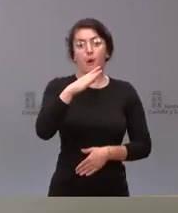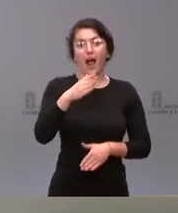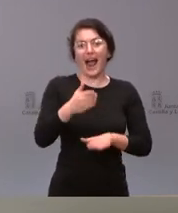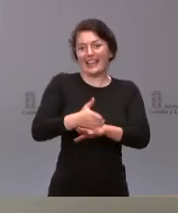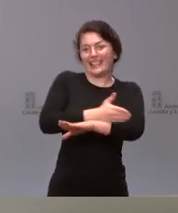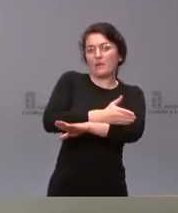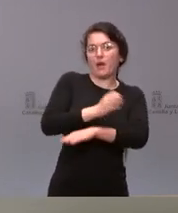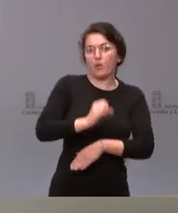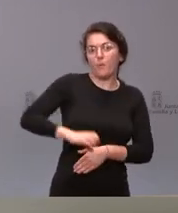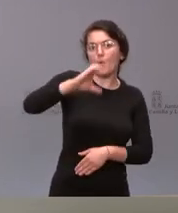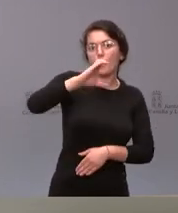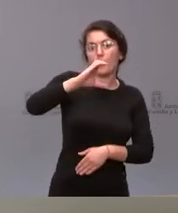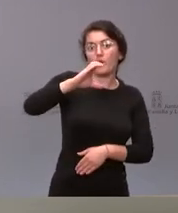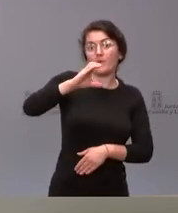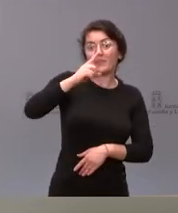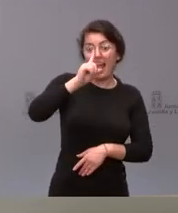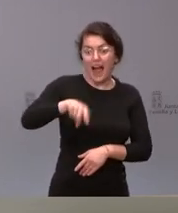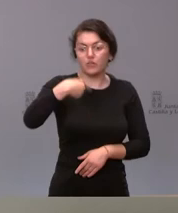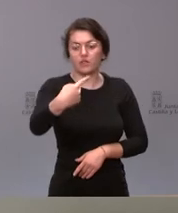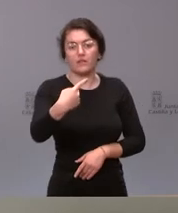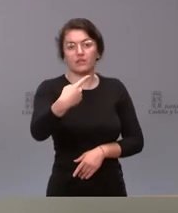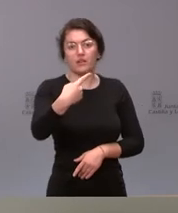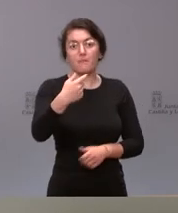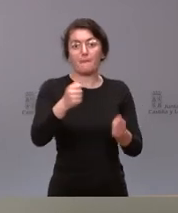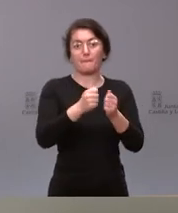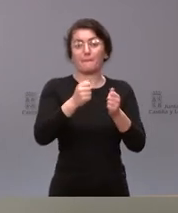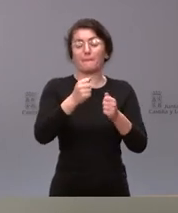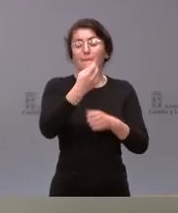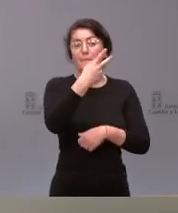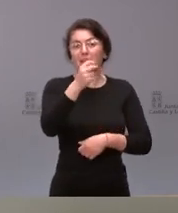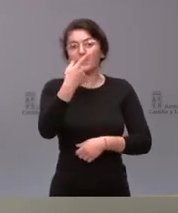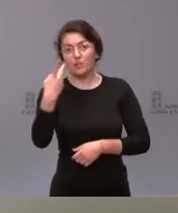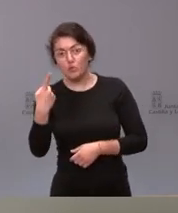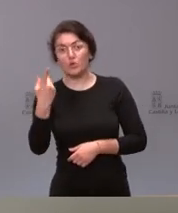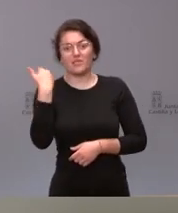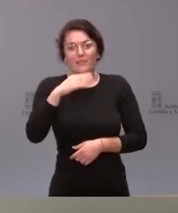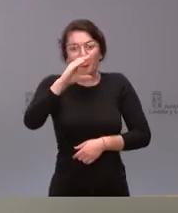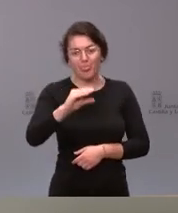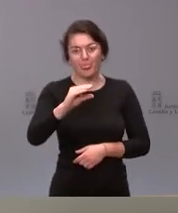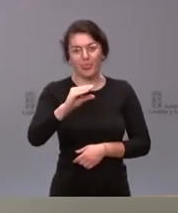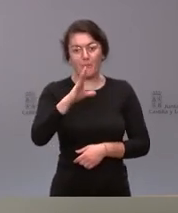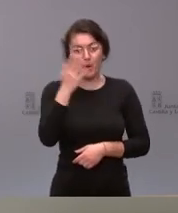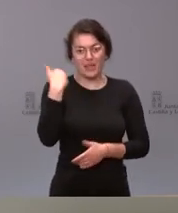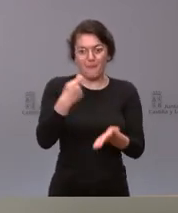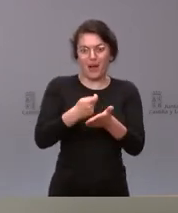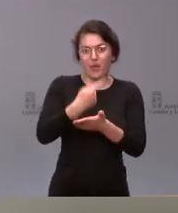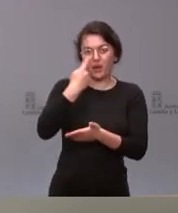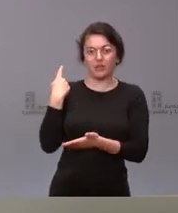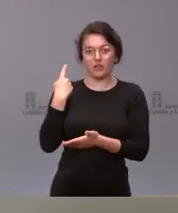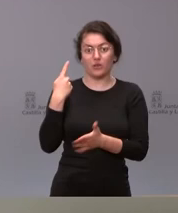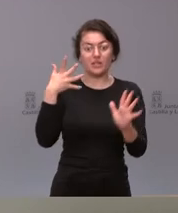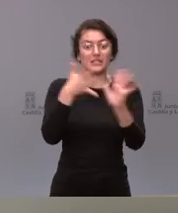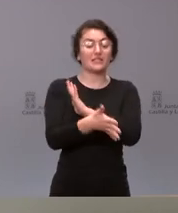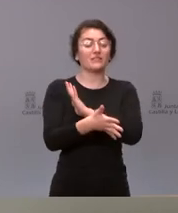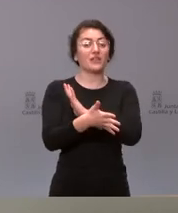21 no fueran ya precisos pagadas estas cantidades porque las habíamos adelantado en el año 20 por tanto desde nuestro punto de vista y a los efectos prácticos en un año de pandemia como el que hablábamos